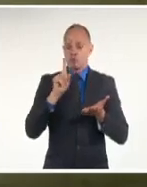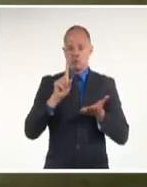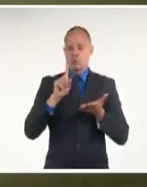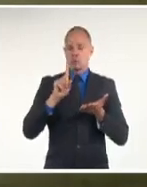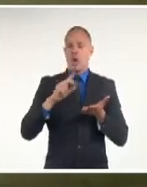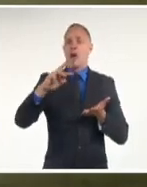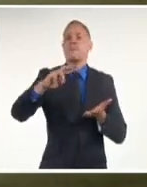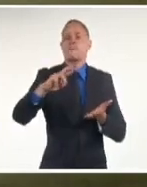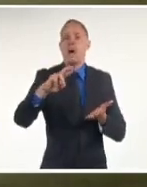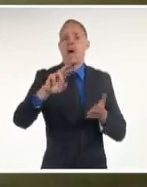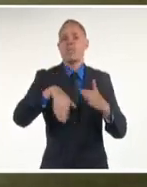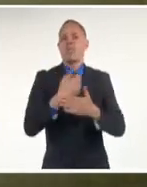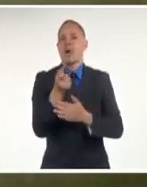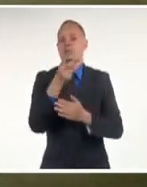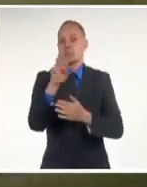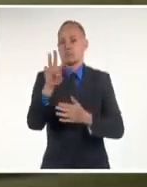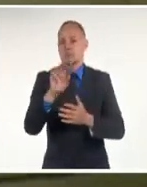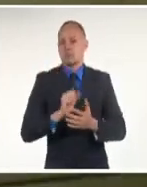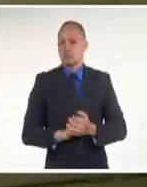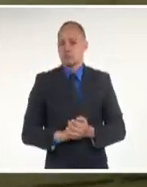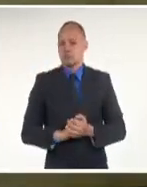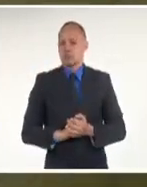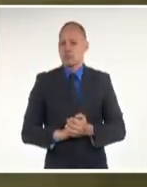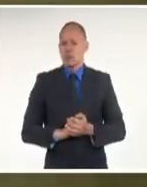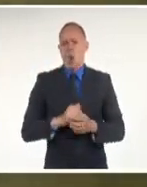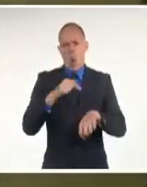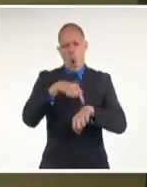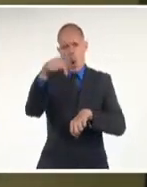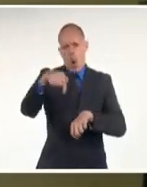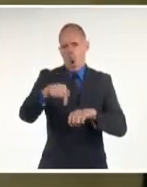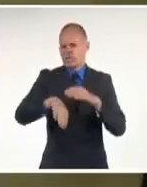¿Así? Sí, martes. Ajá. ¿Y hoy ya cómo estamos?